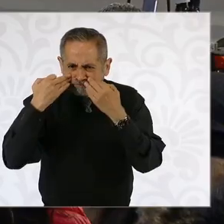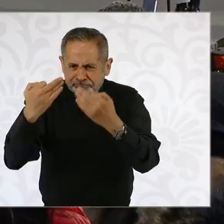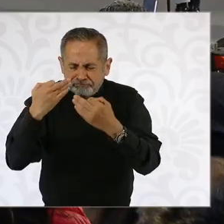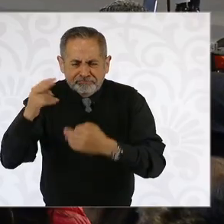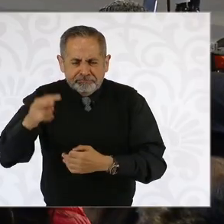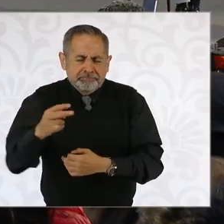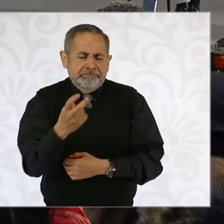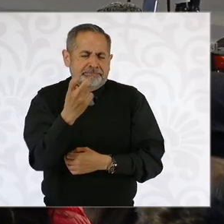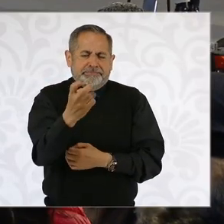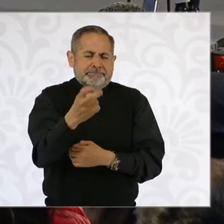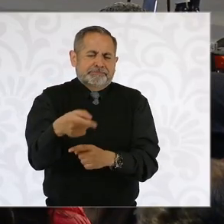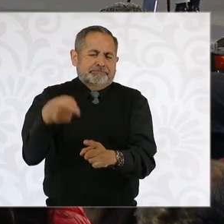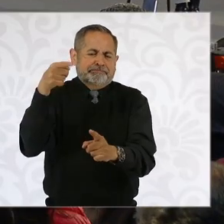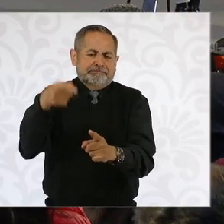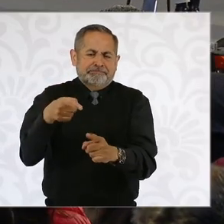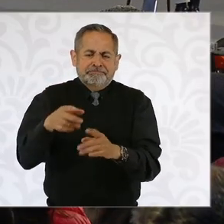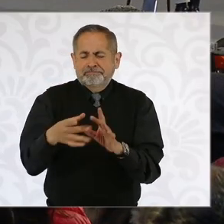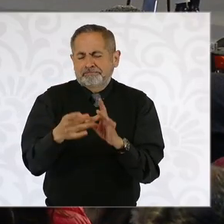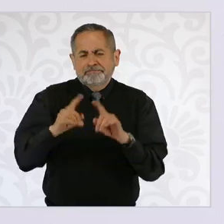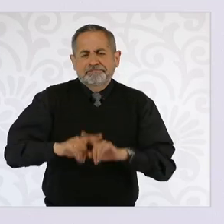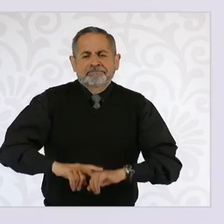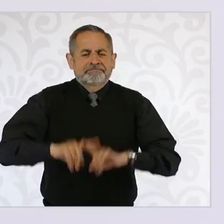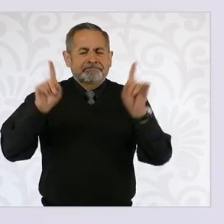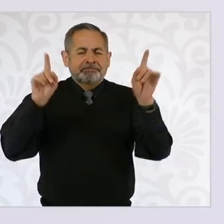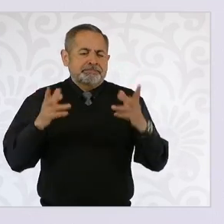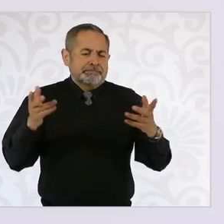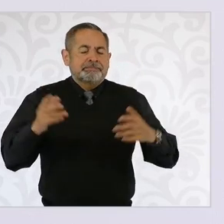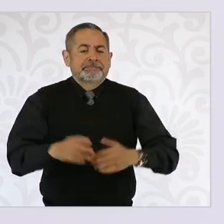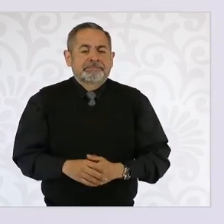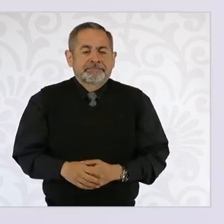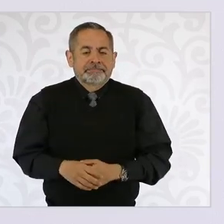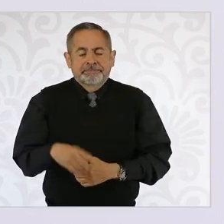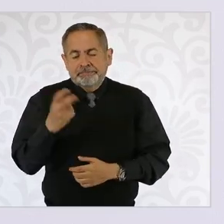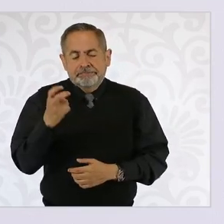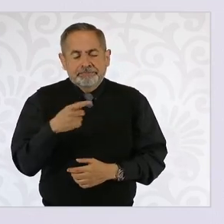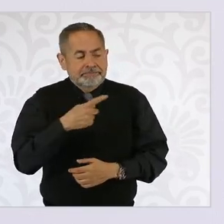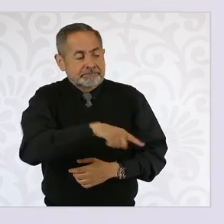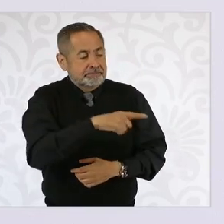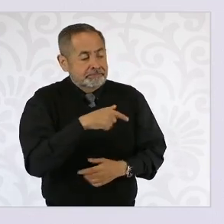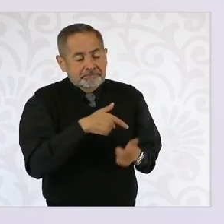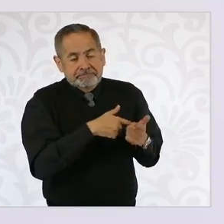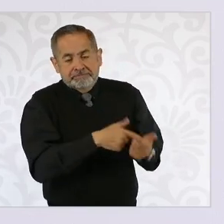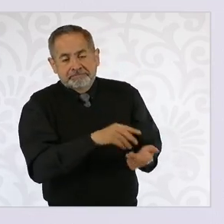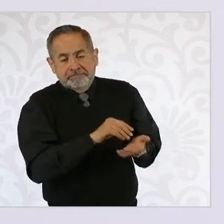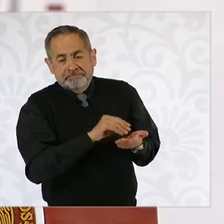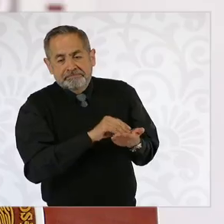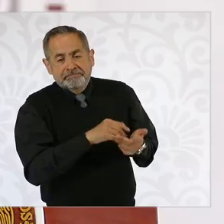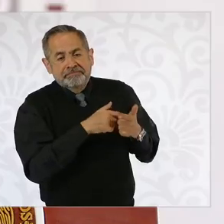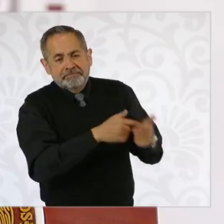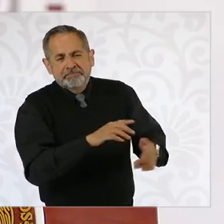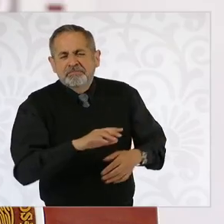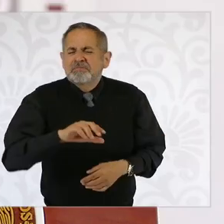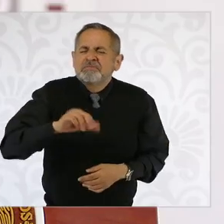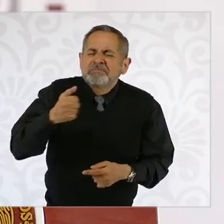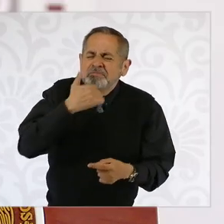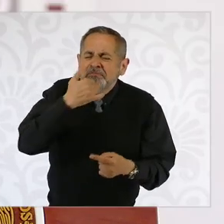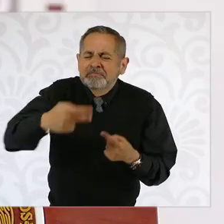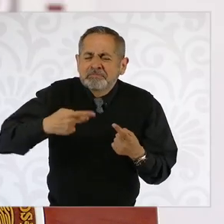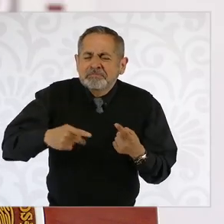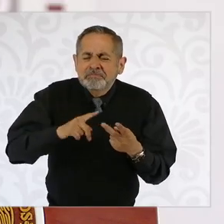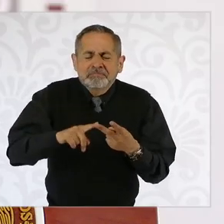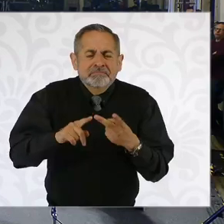Esa es la gran diferencia. Entonces, pues, ellos van a seguir con eso. ¿Y la otra pregunta era?